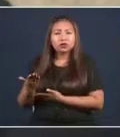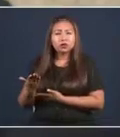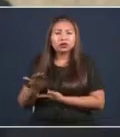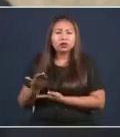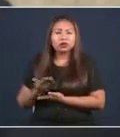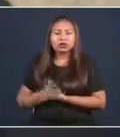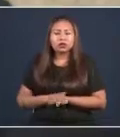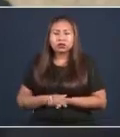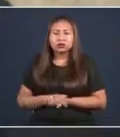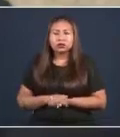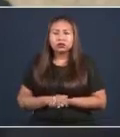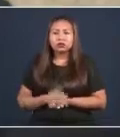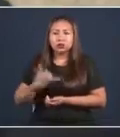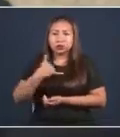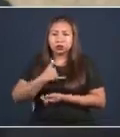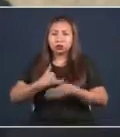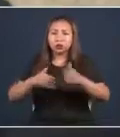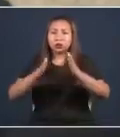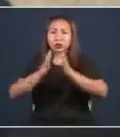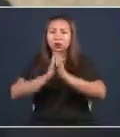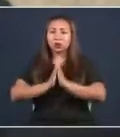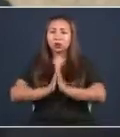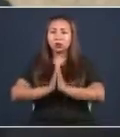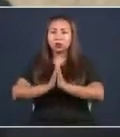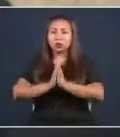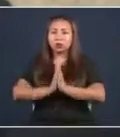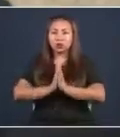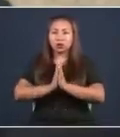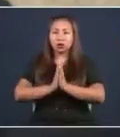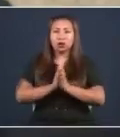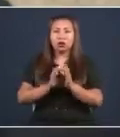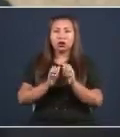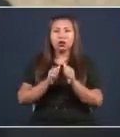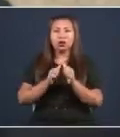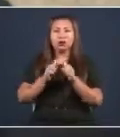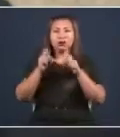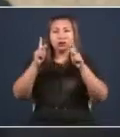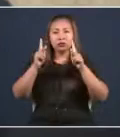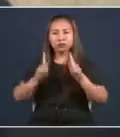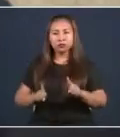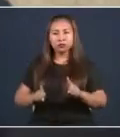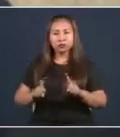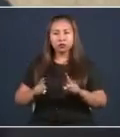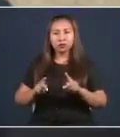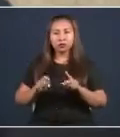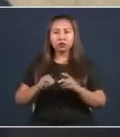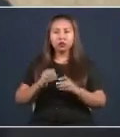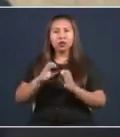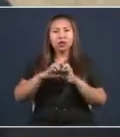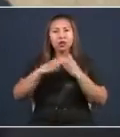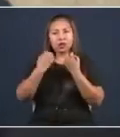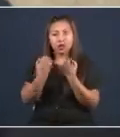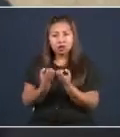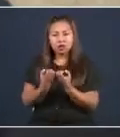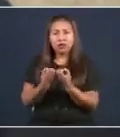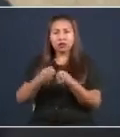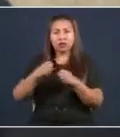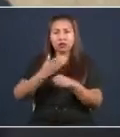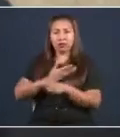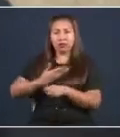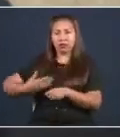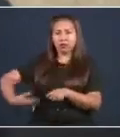Pido a los asesores de nuestro presidente, a quien